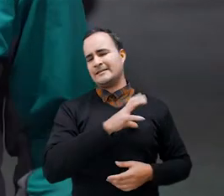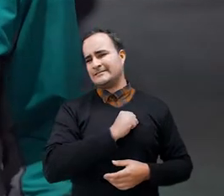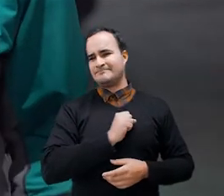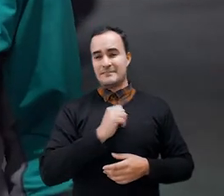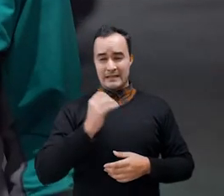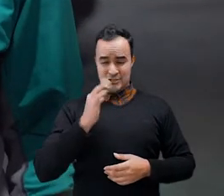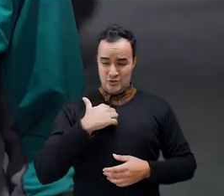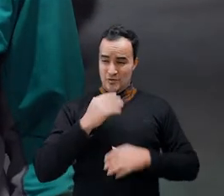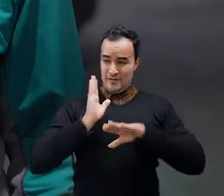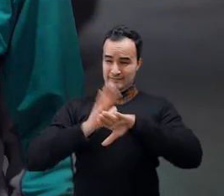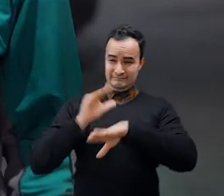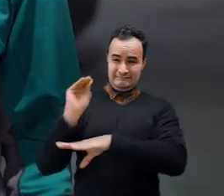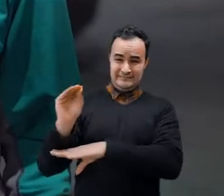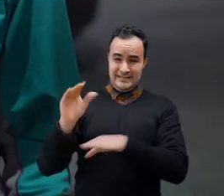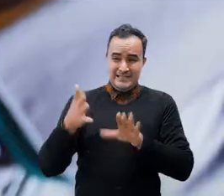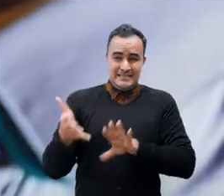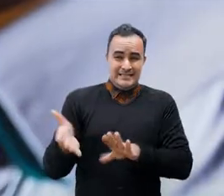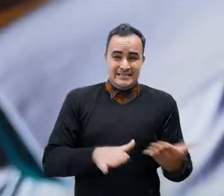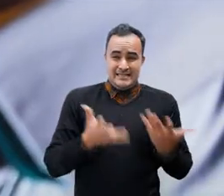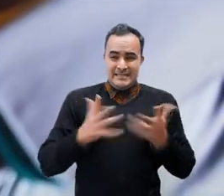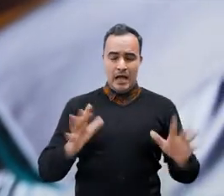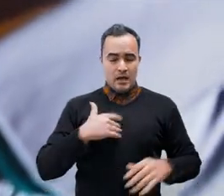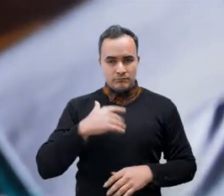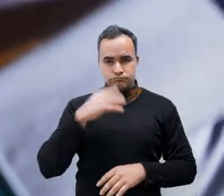declarado a la niña muerta.